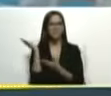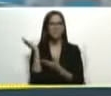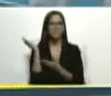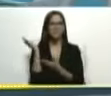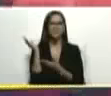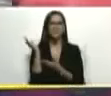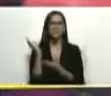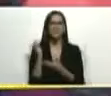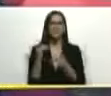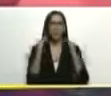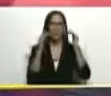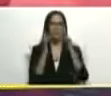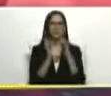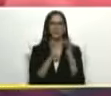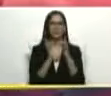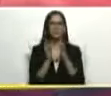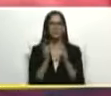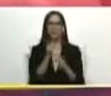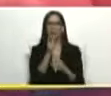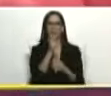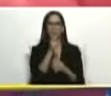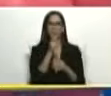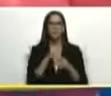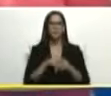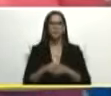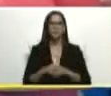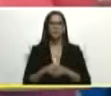interactuar si tiene alguna pregunta